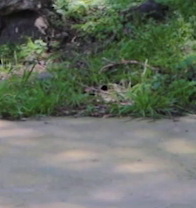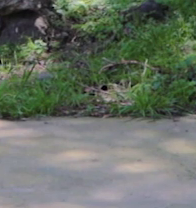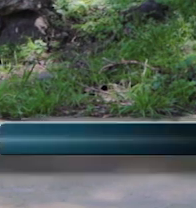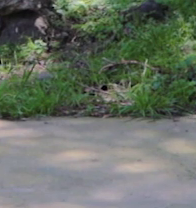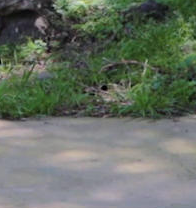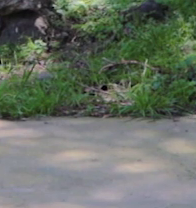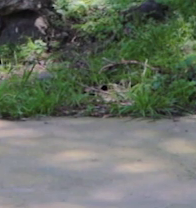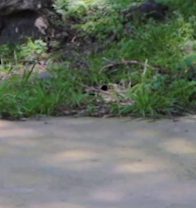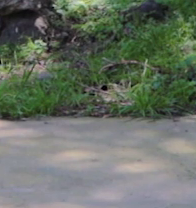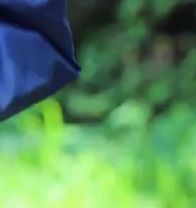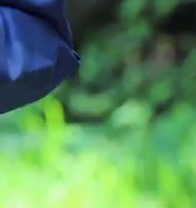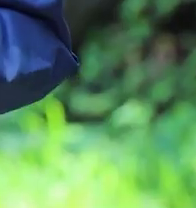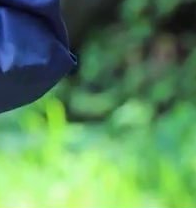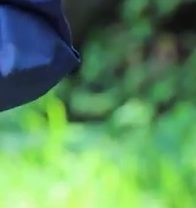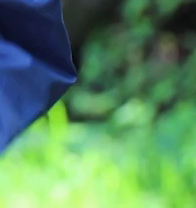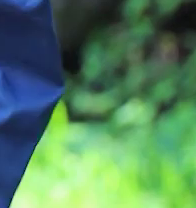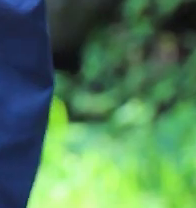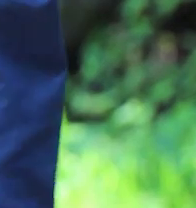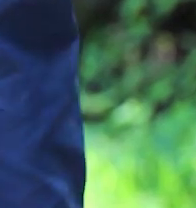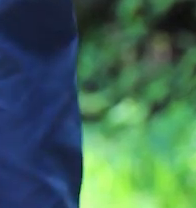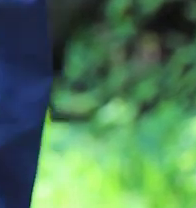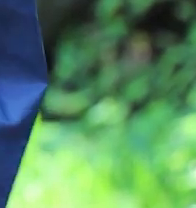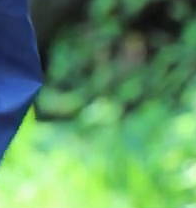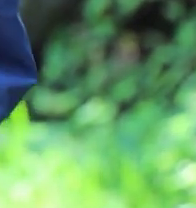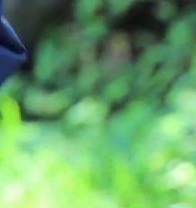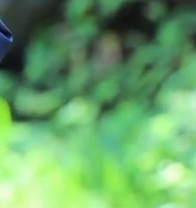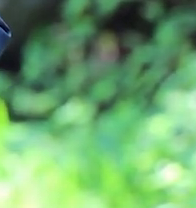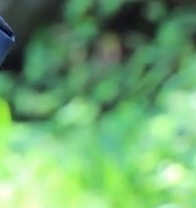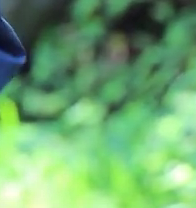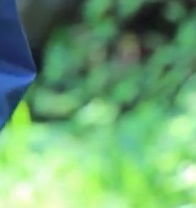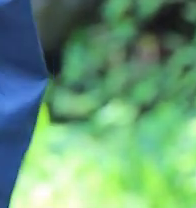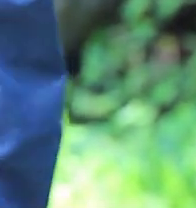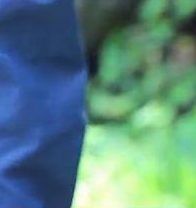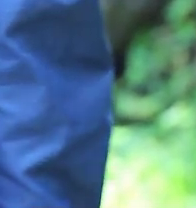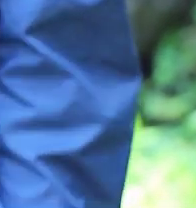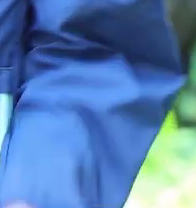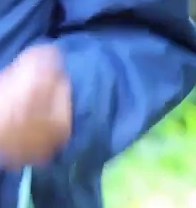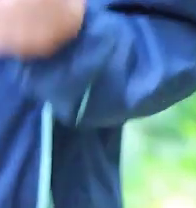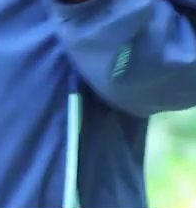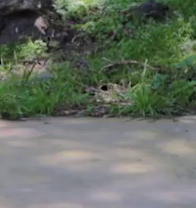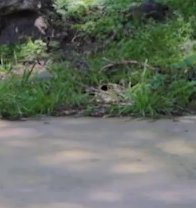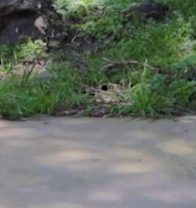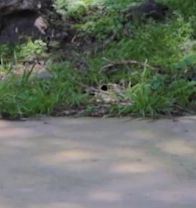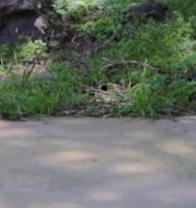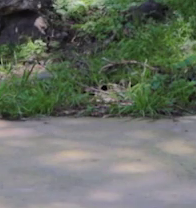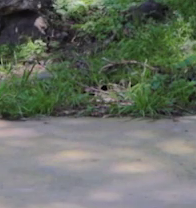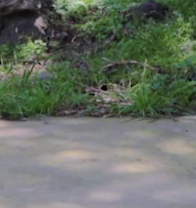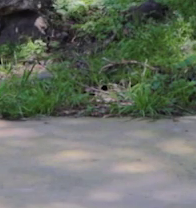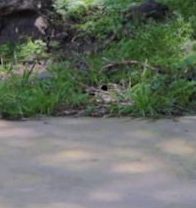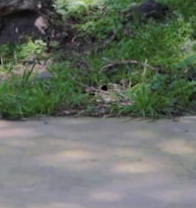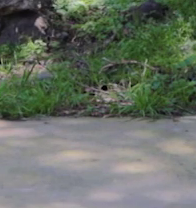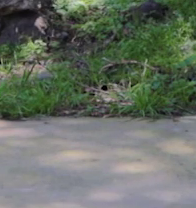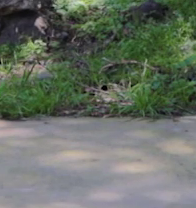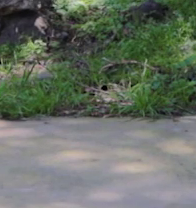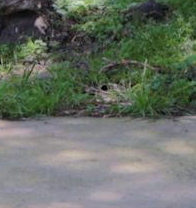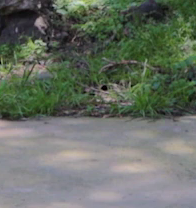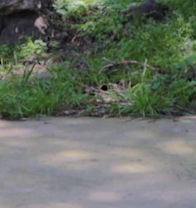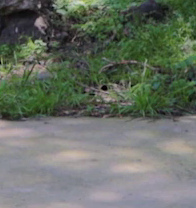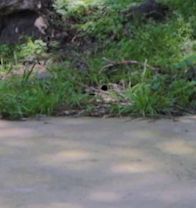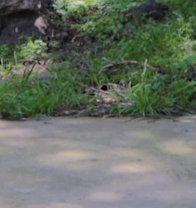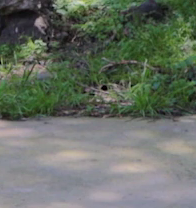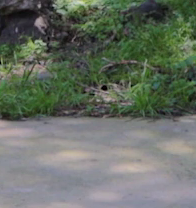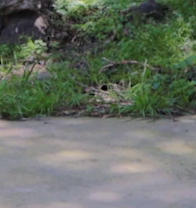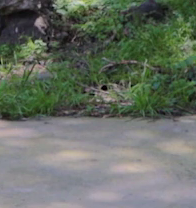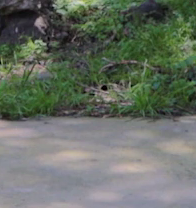Jair, exacto. Así, perfecto. Otra más, una vez más. Con fuerza, que se